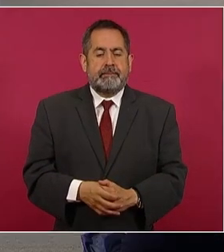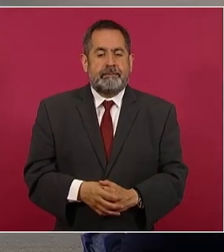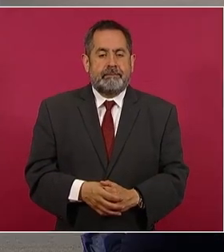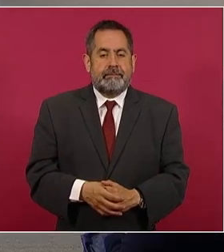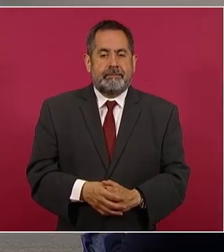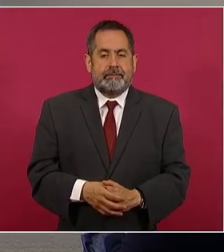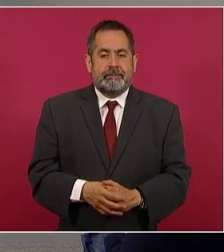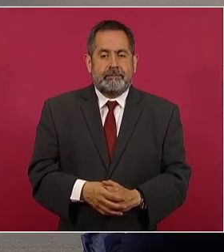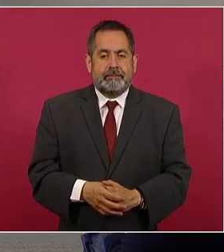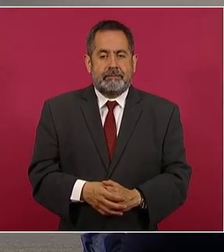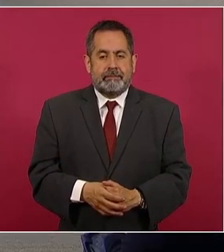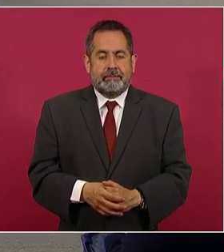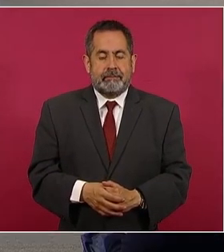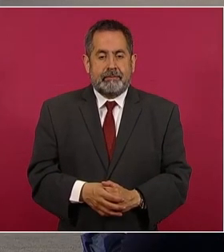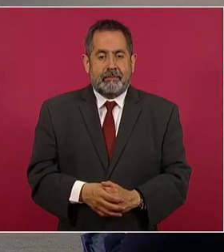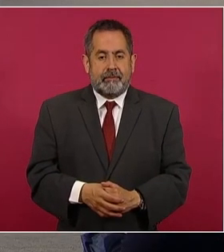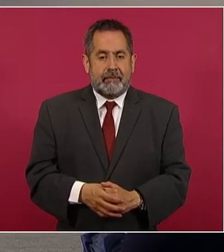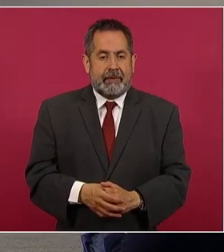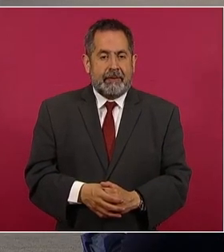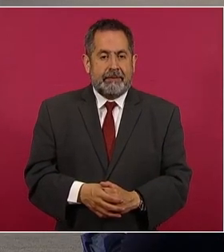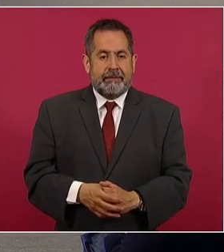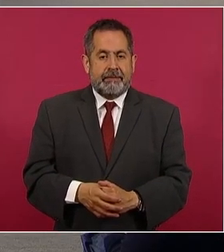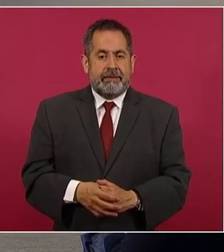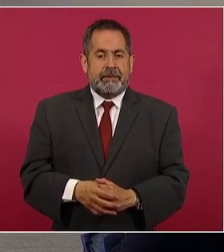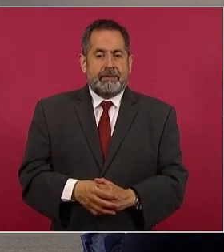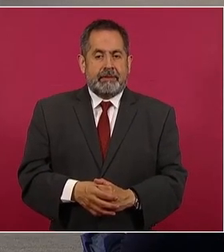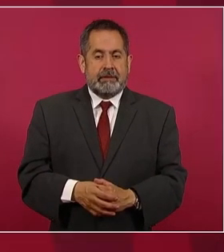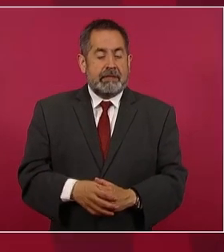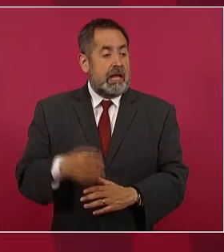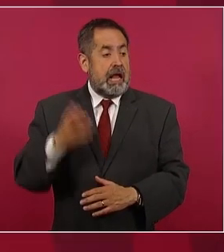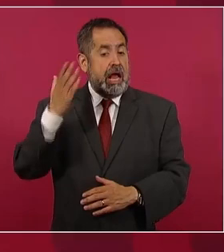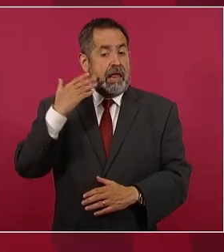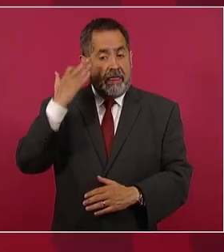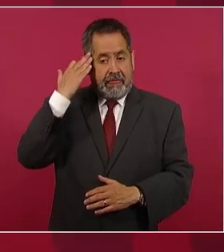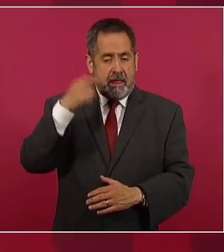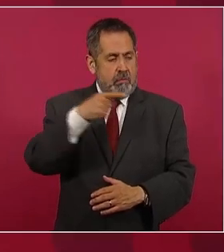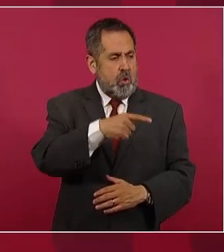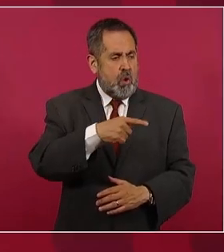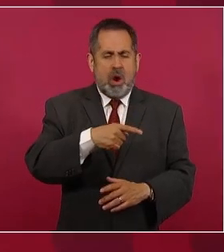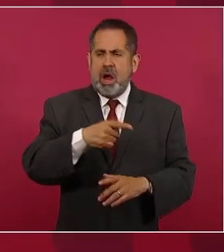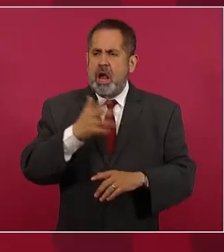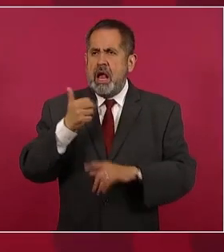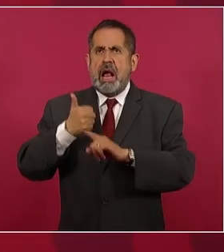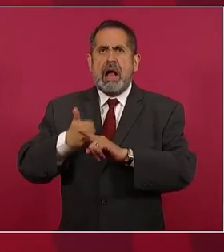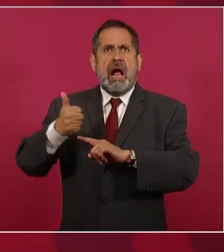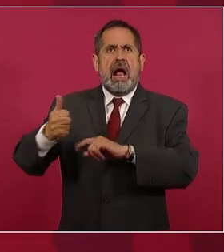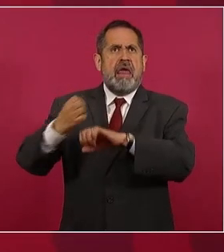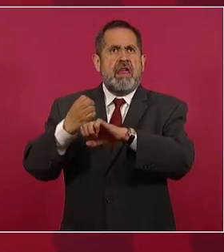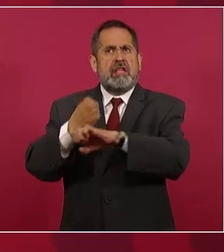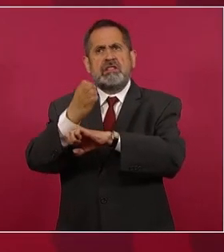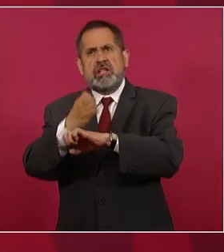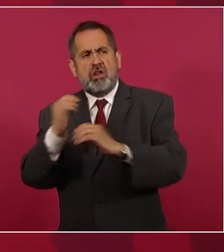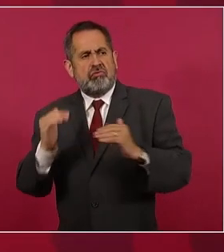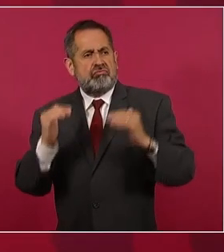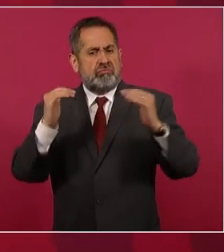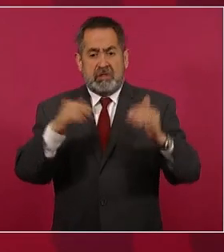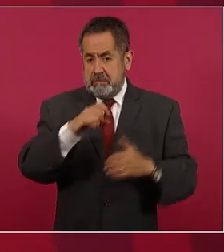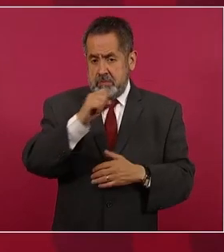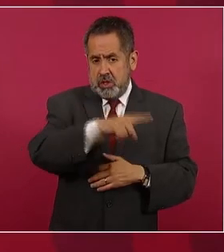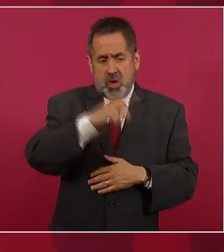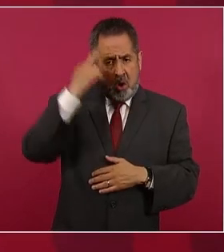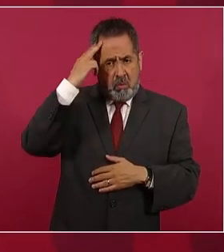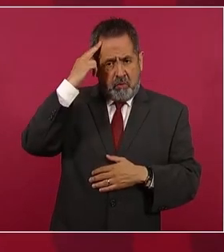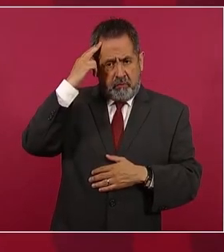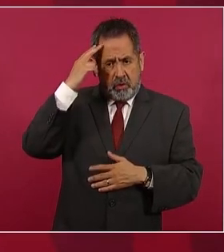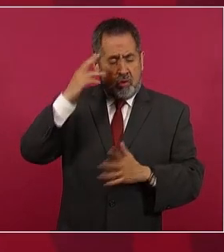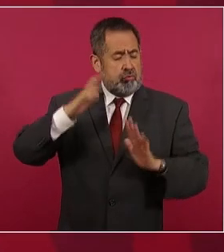se hablaba de la soberanía de los estados. Él mismo decía que no